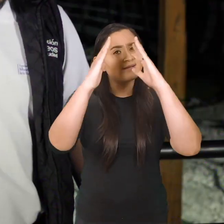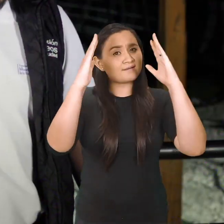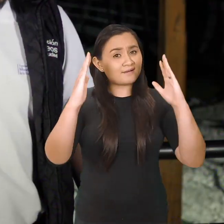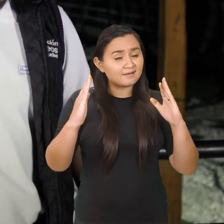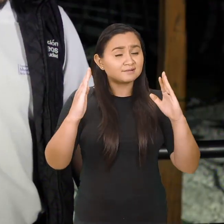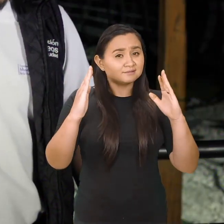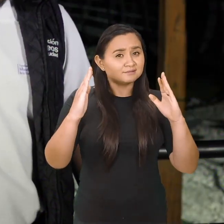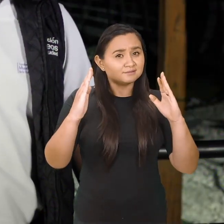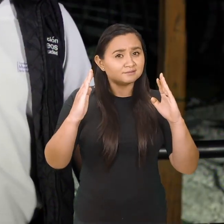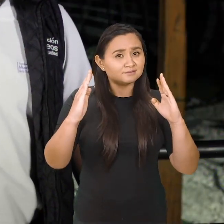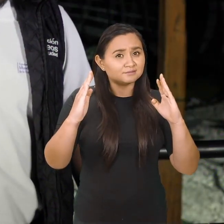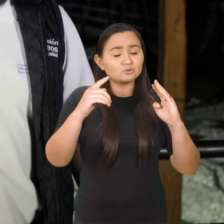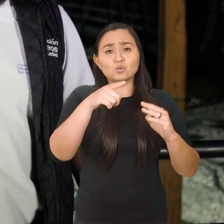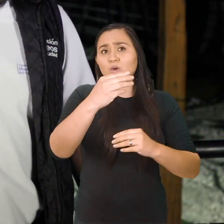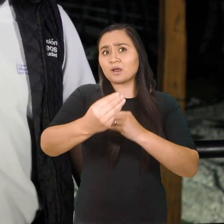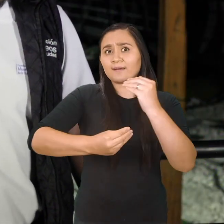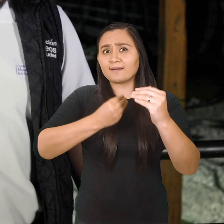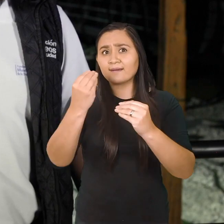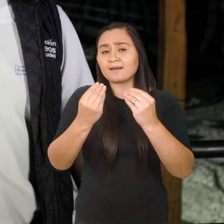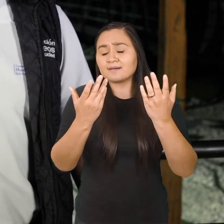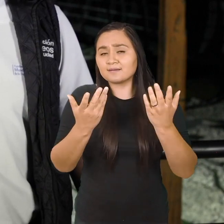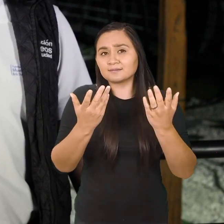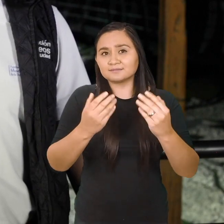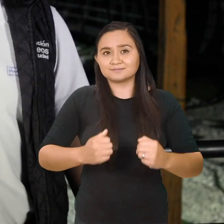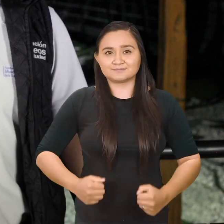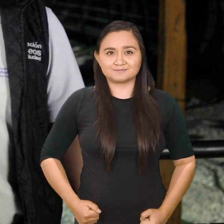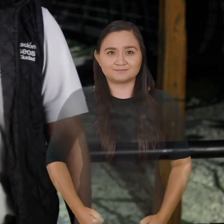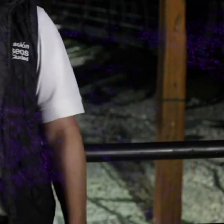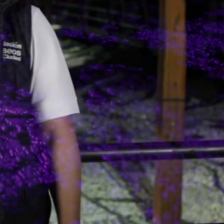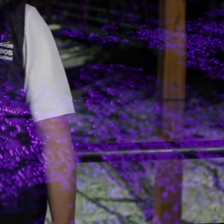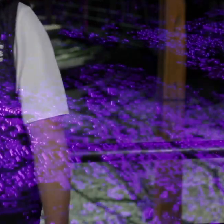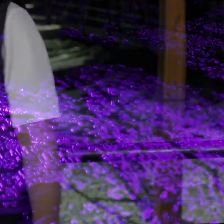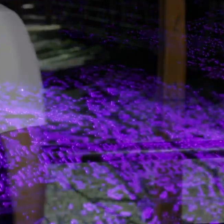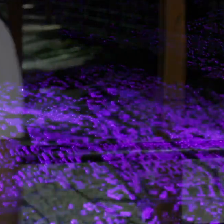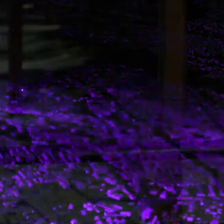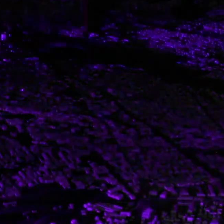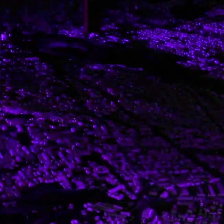nuestra casa común. ¿Qué podemos hacer ante esta realidad?